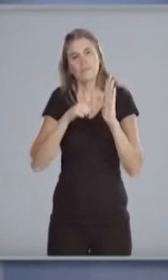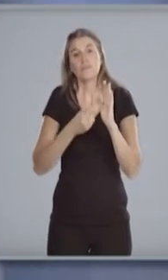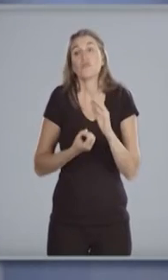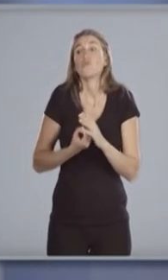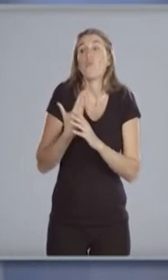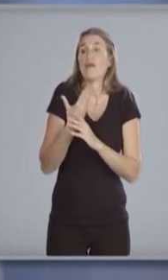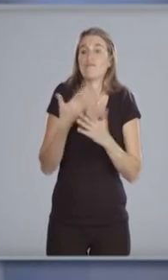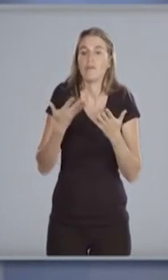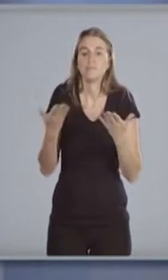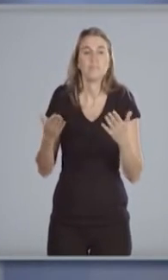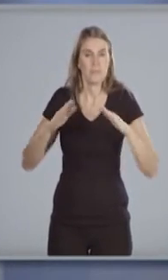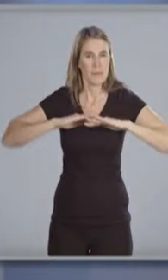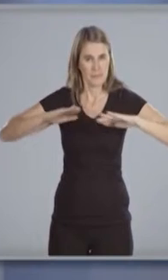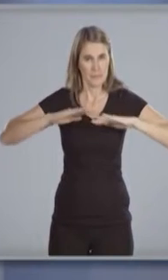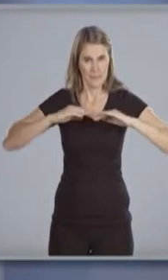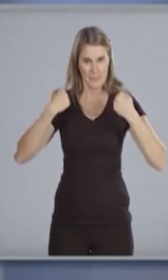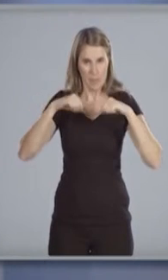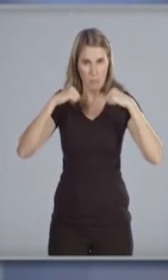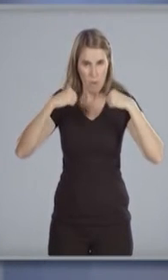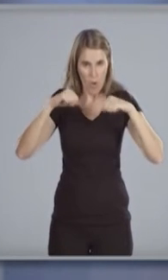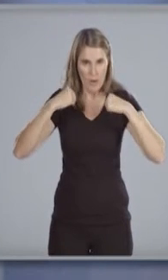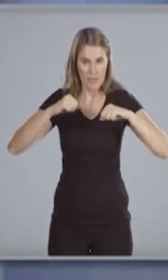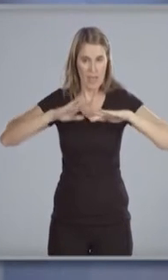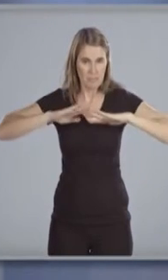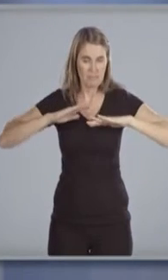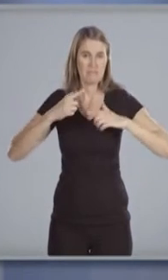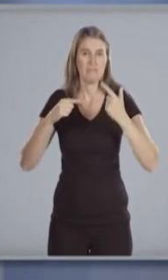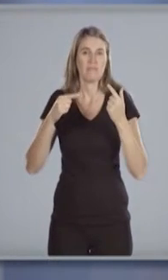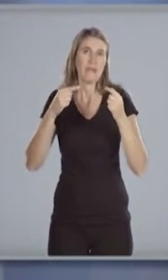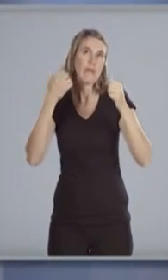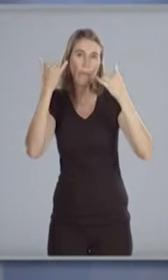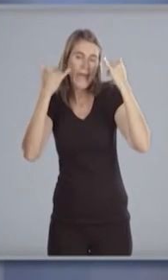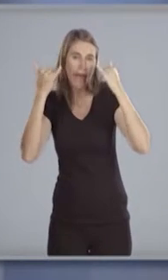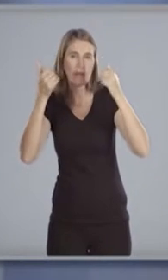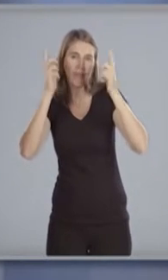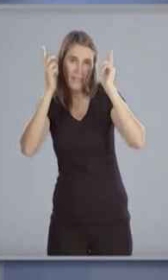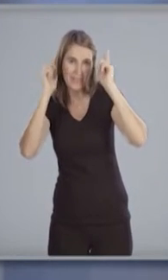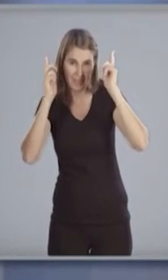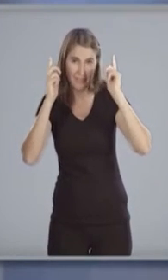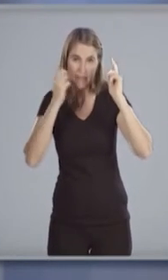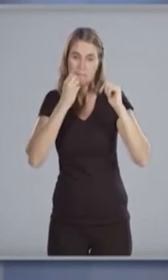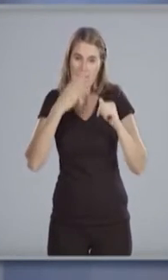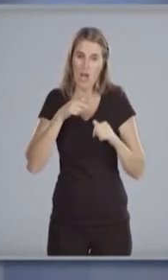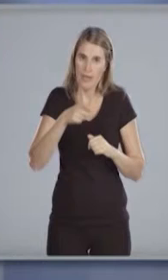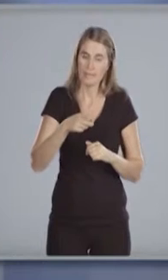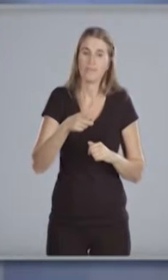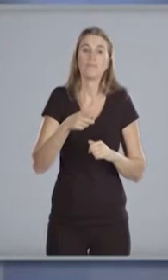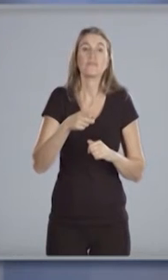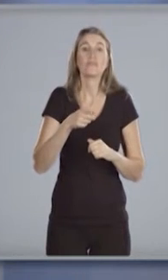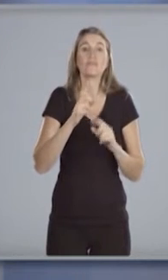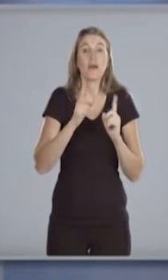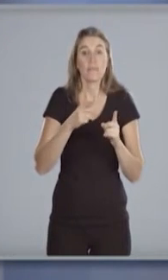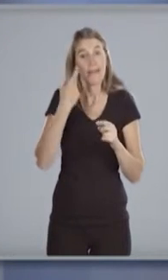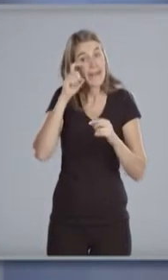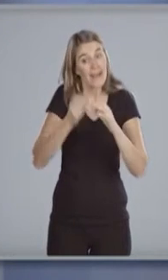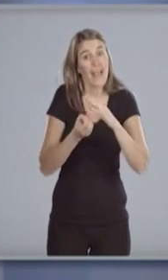la inflación se estabilice en normas del 4% anual. El presidente afirmó que atacará en profundidad la violencia en el deporte y reiteró su decisión de separar